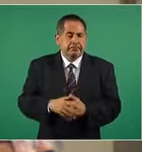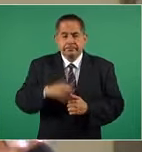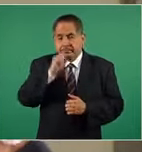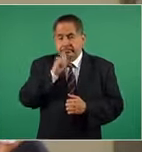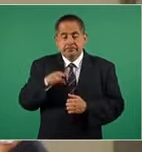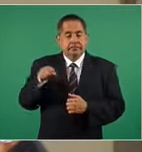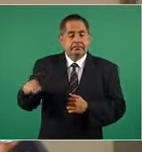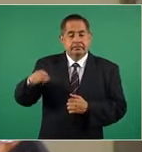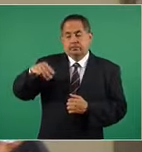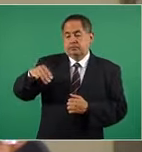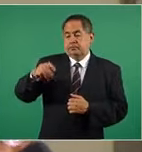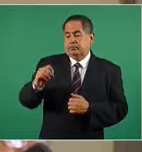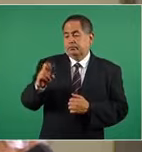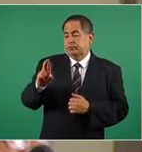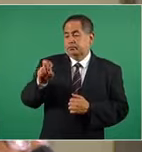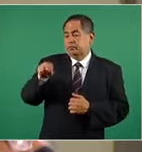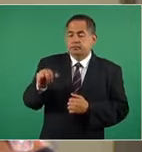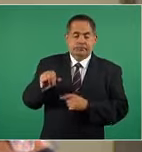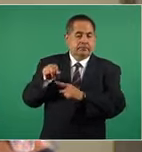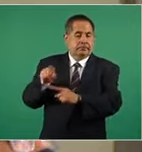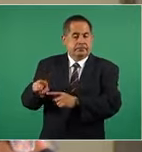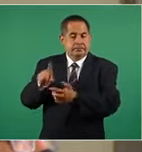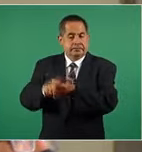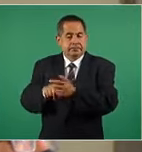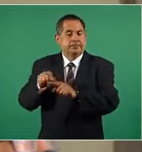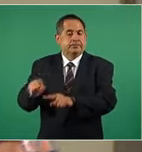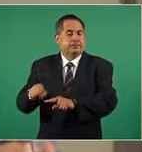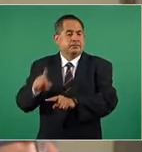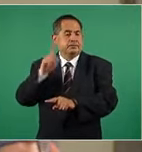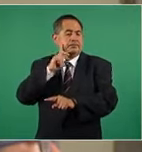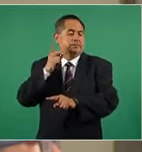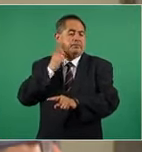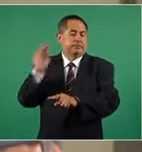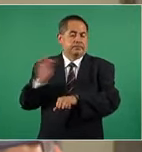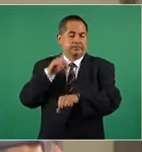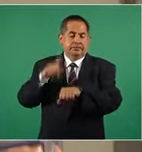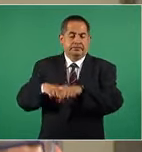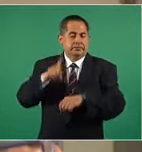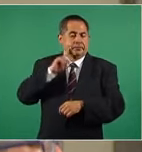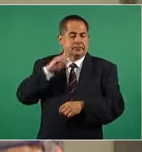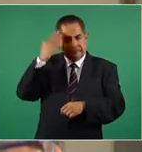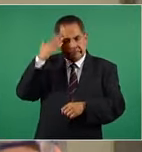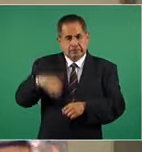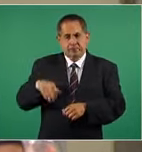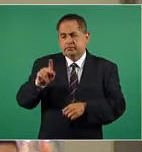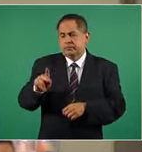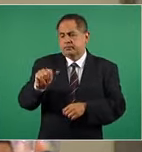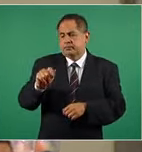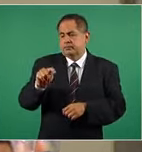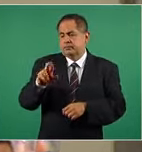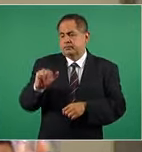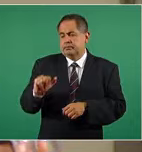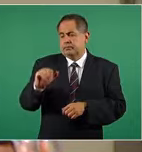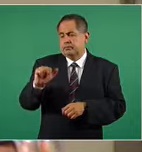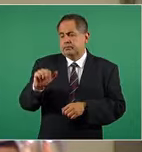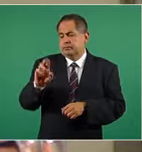Morena está, pues ahora como diputada federal, la señora Patricia Armendariz,